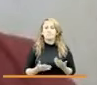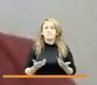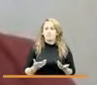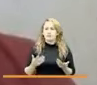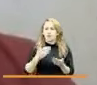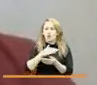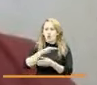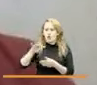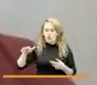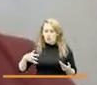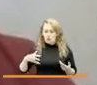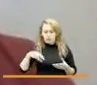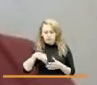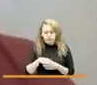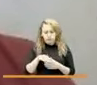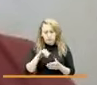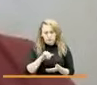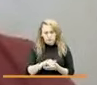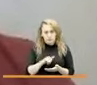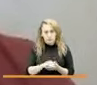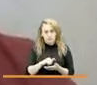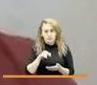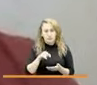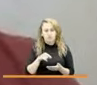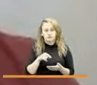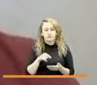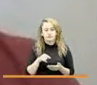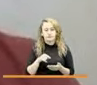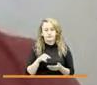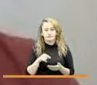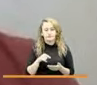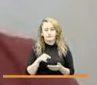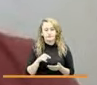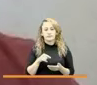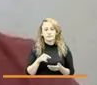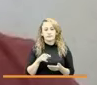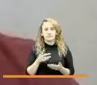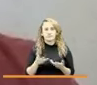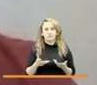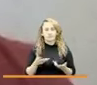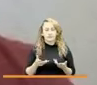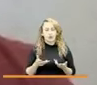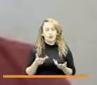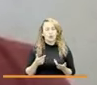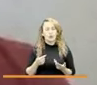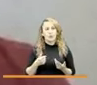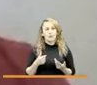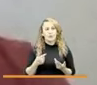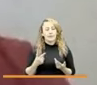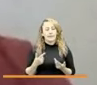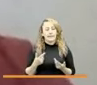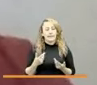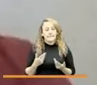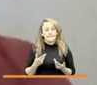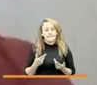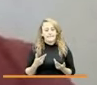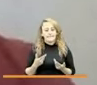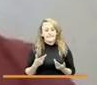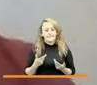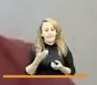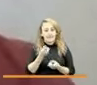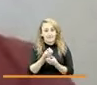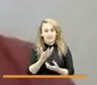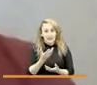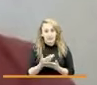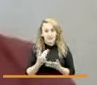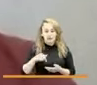de de de ¿cómo le diría yo? de de esquemas con los que hemos